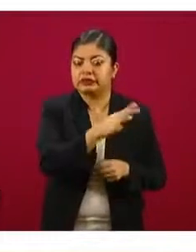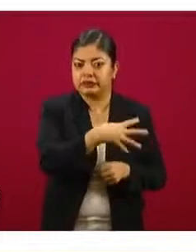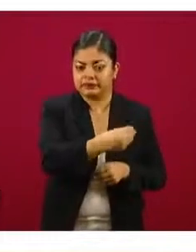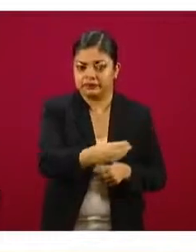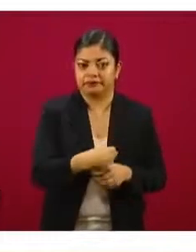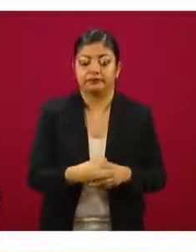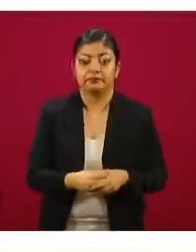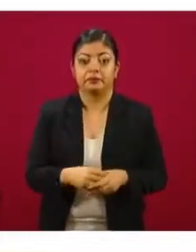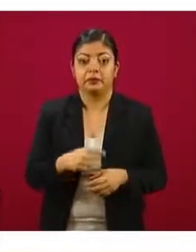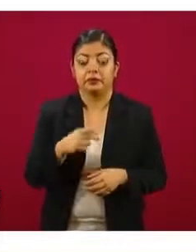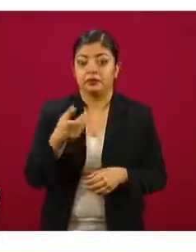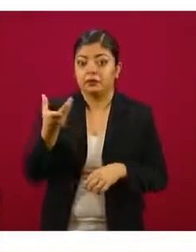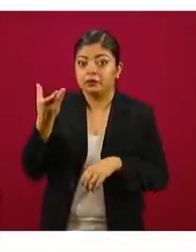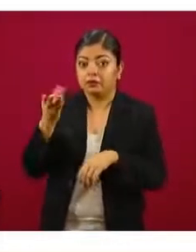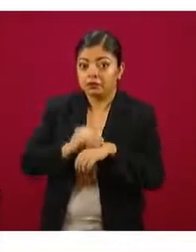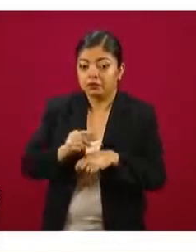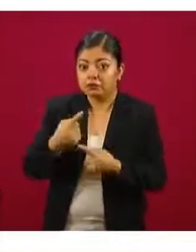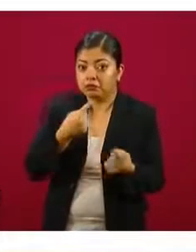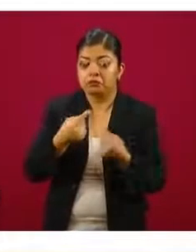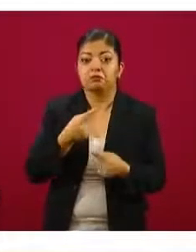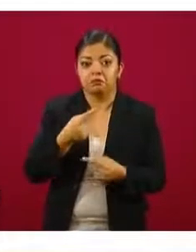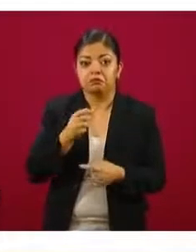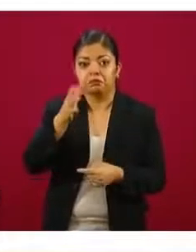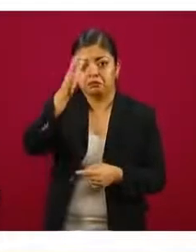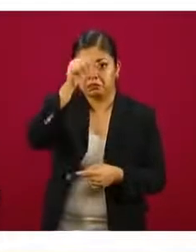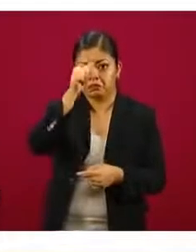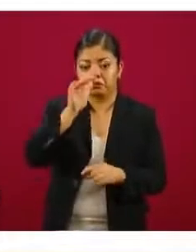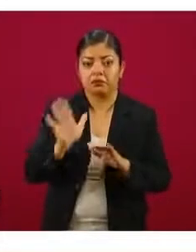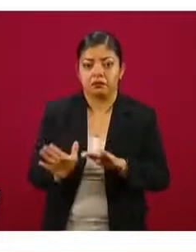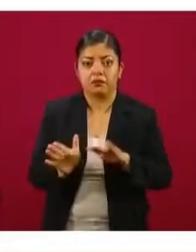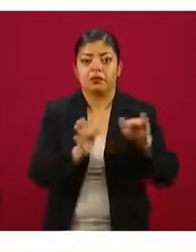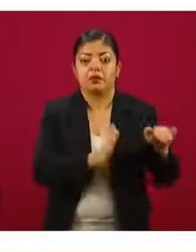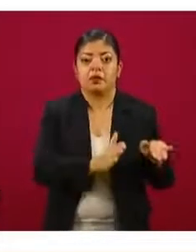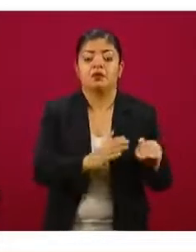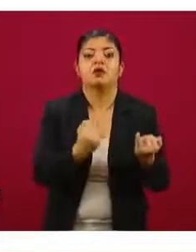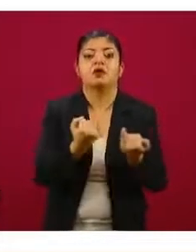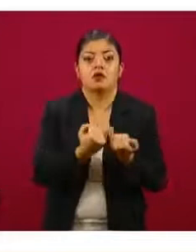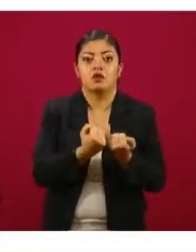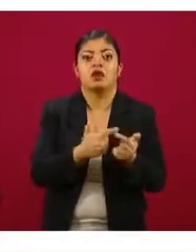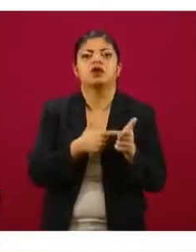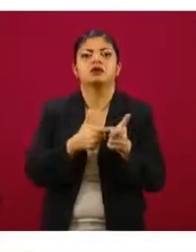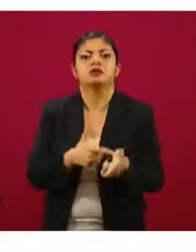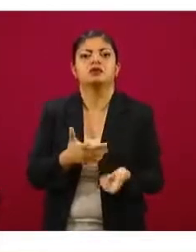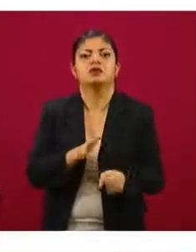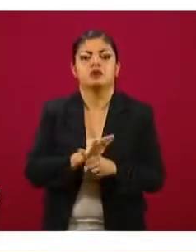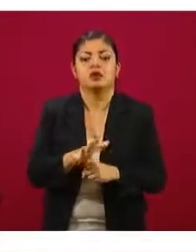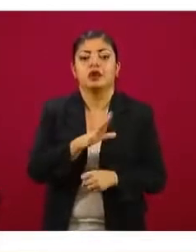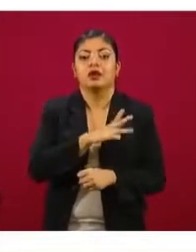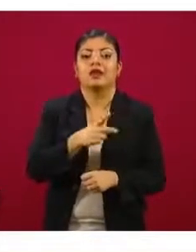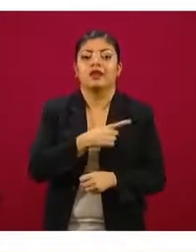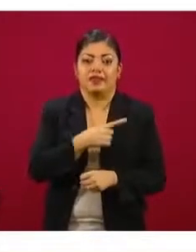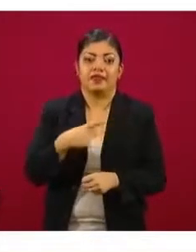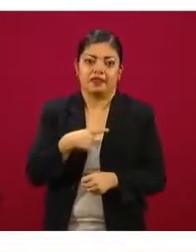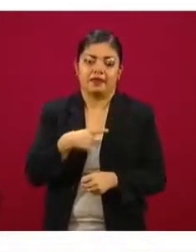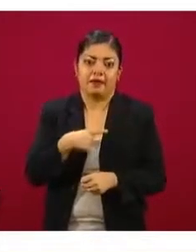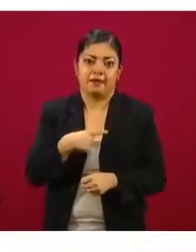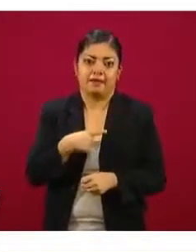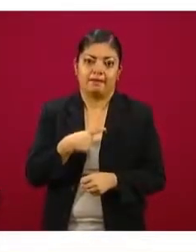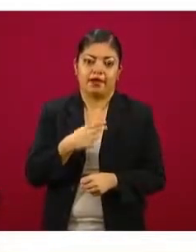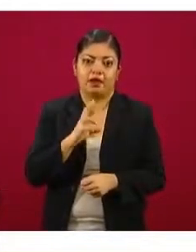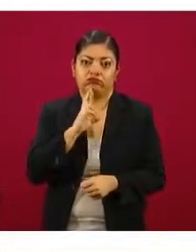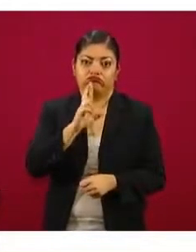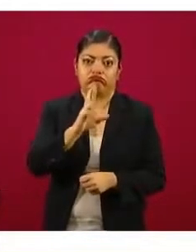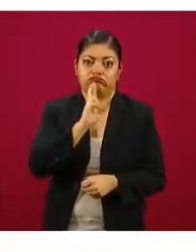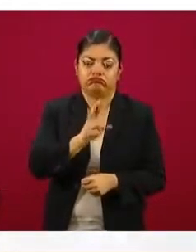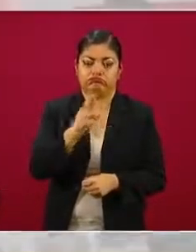autovalidación lo que sigue es que pueden tener tres respuestas las empresas, una